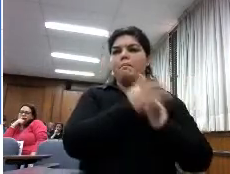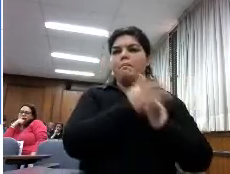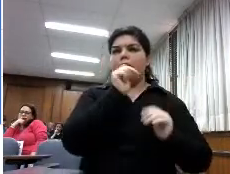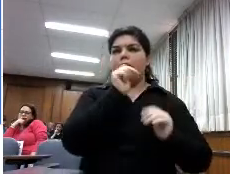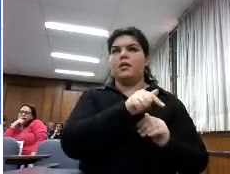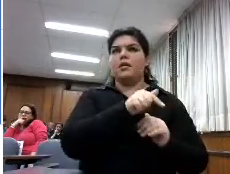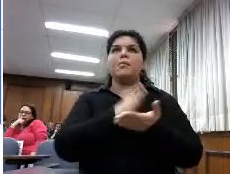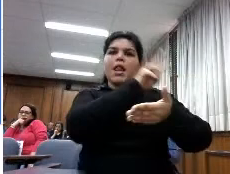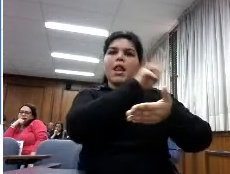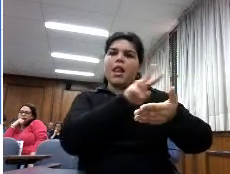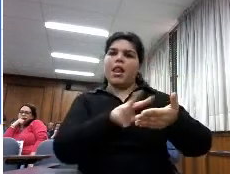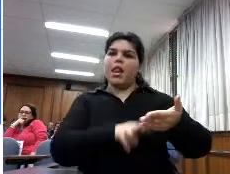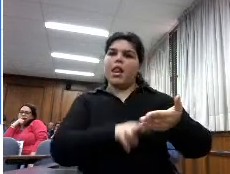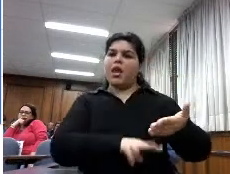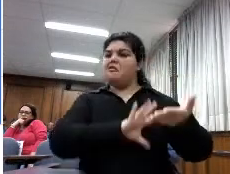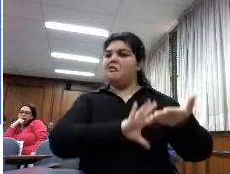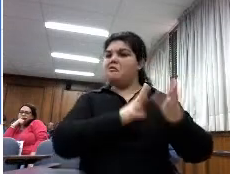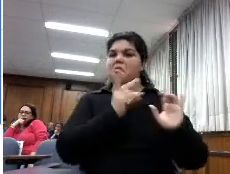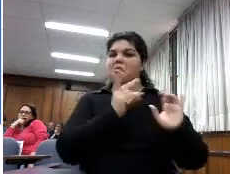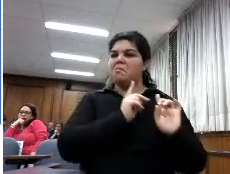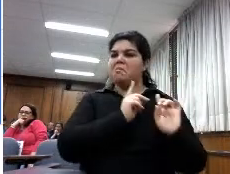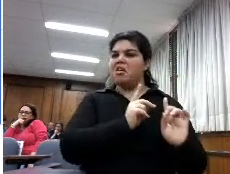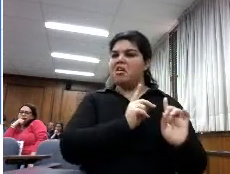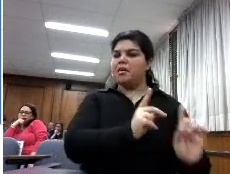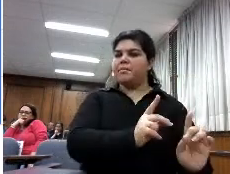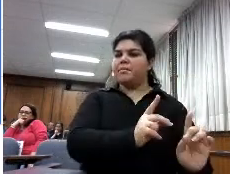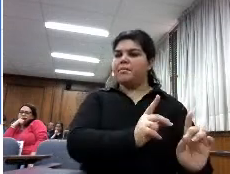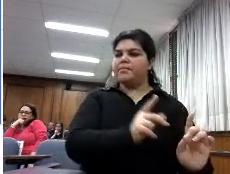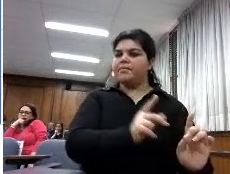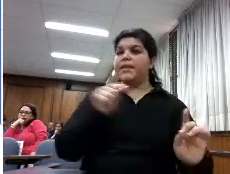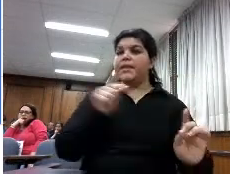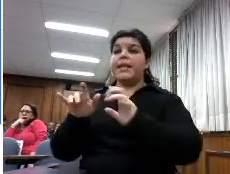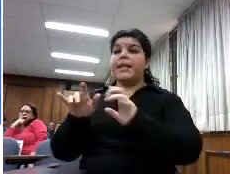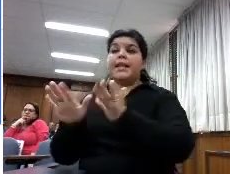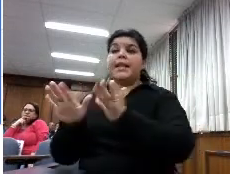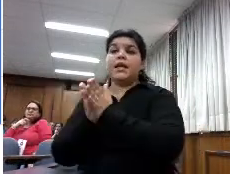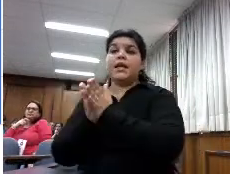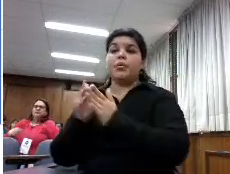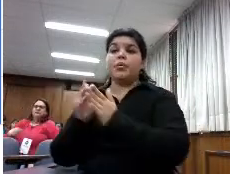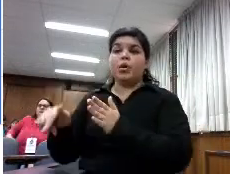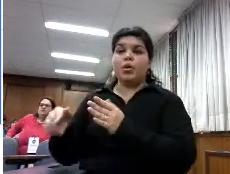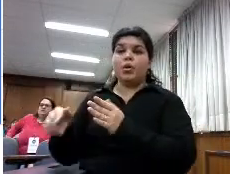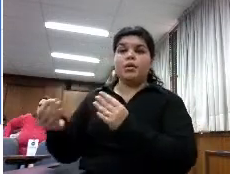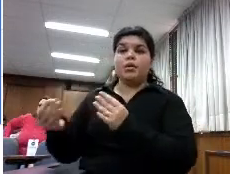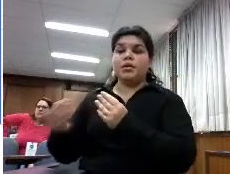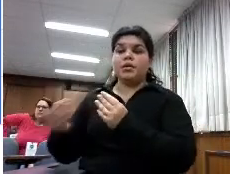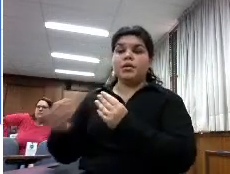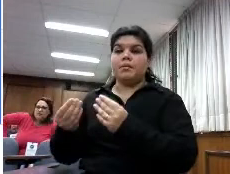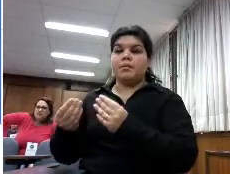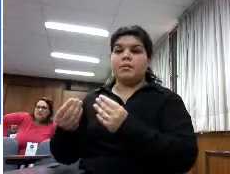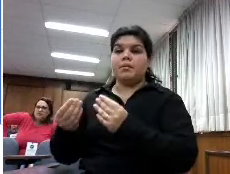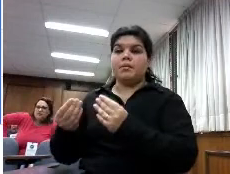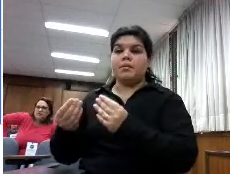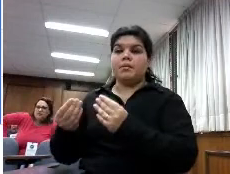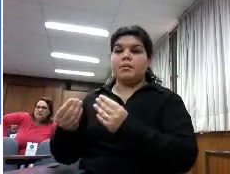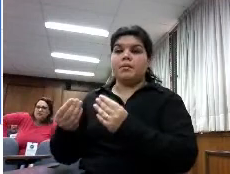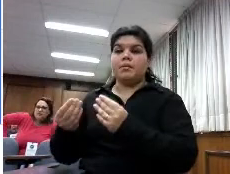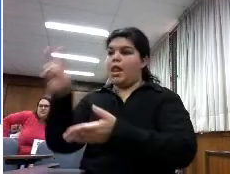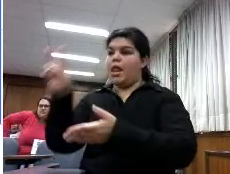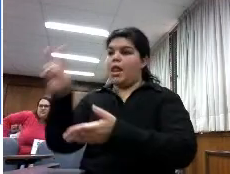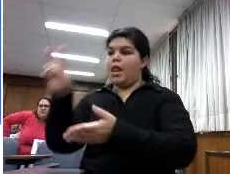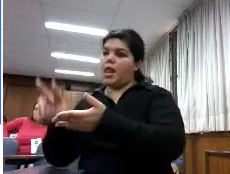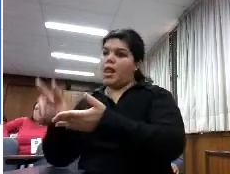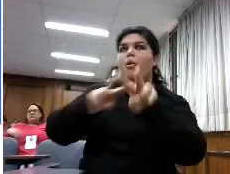un libro digital a veces se utiliza para leer y para buscar una cosa con la mayor accesibilidad para hacer una